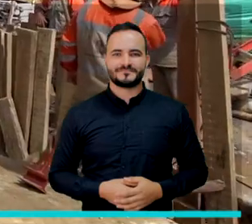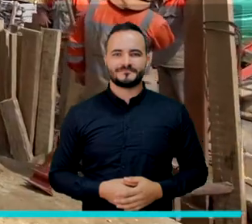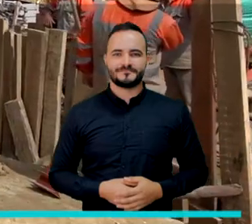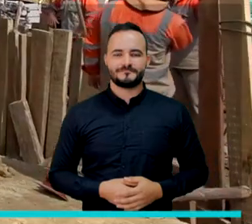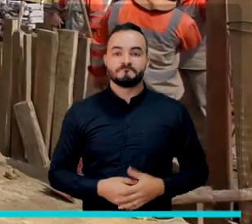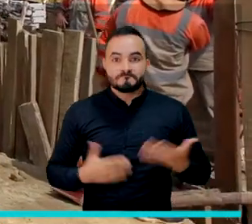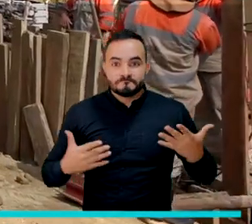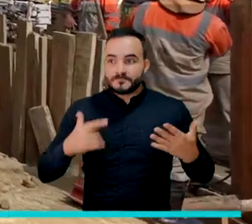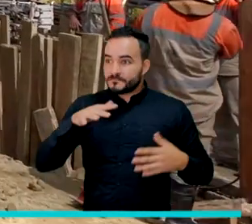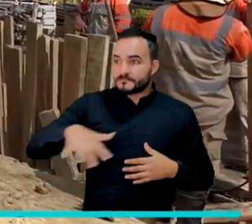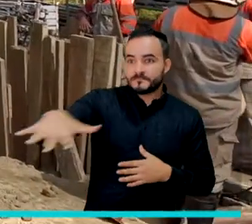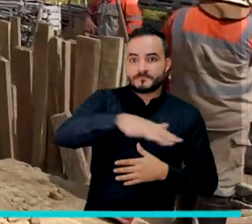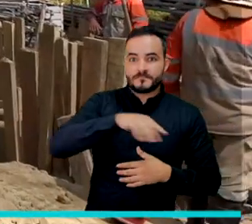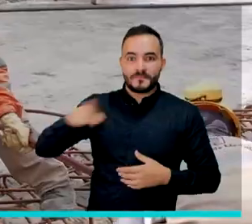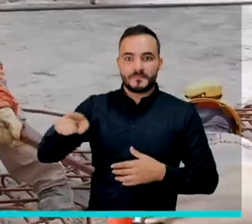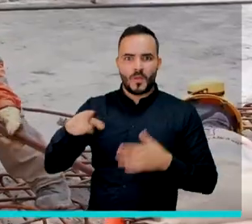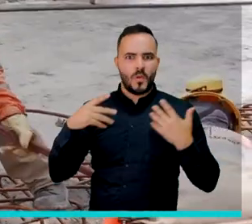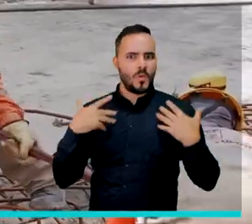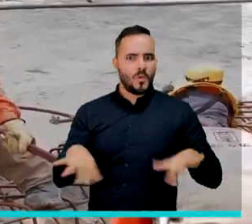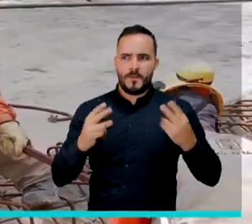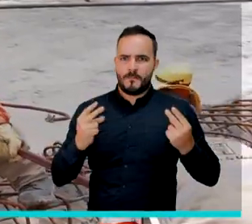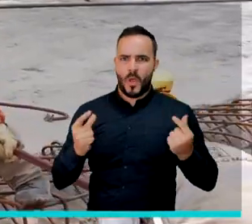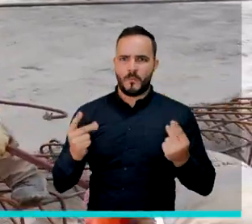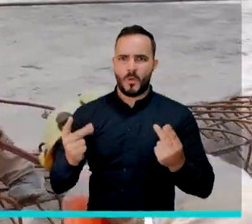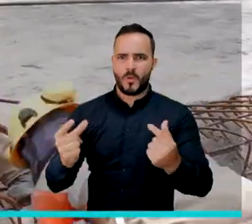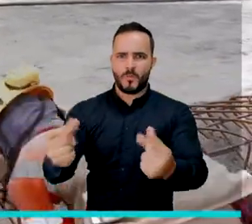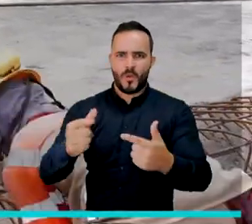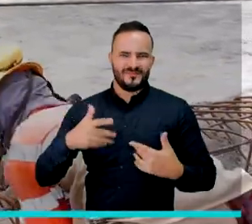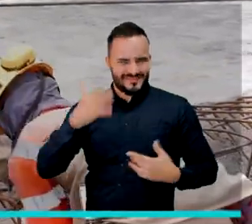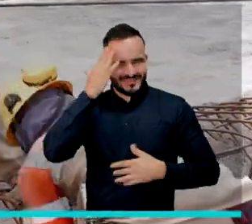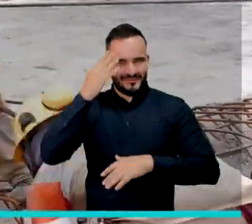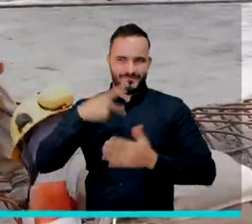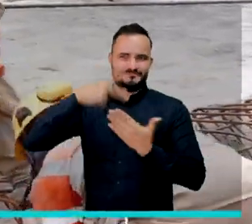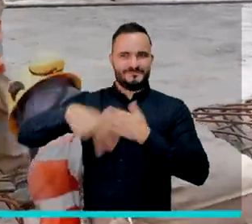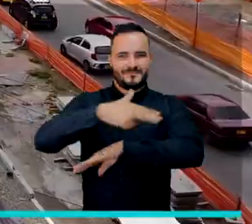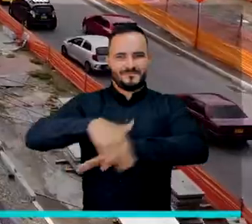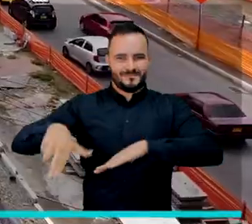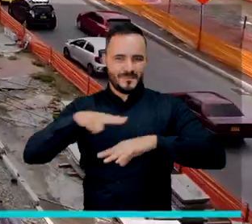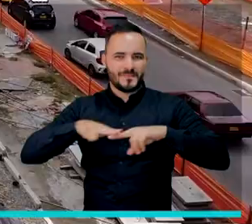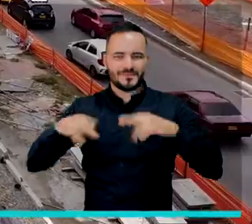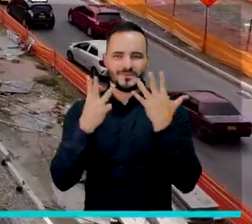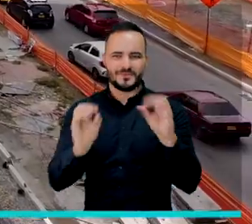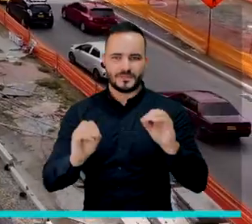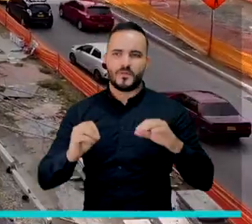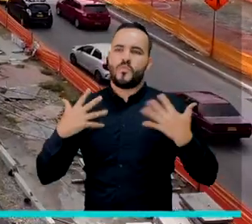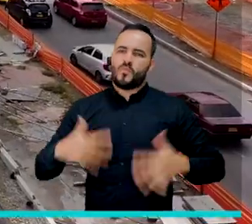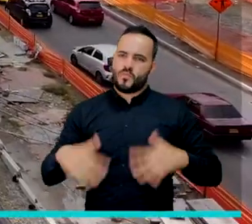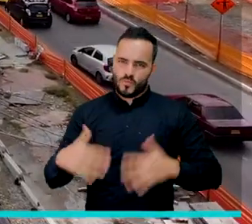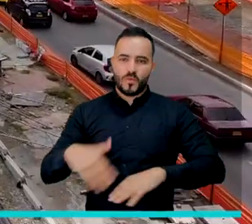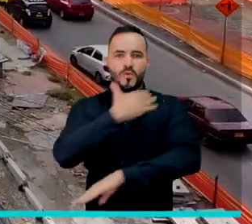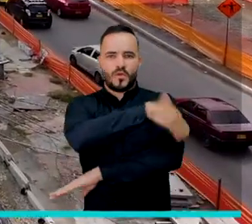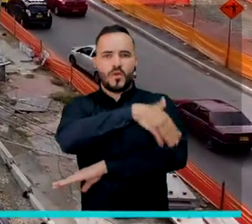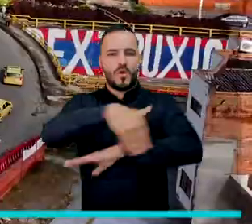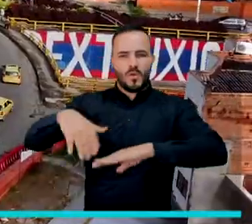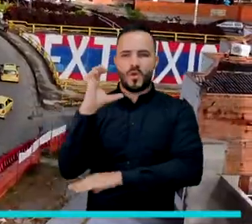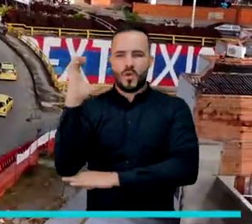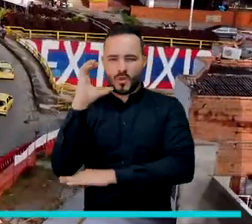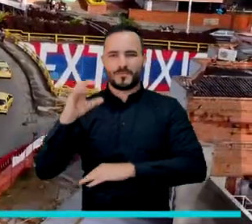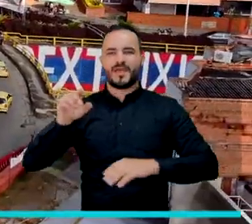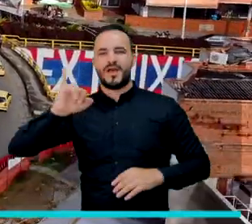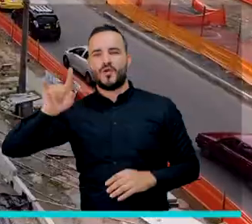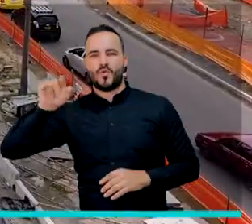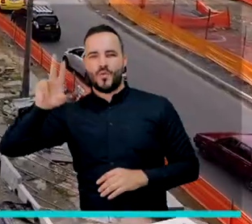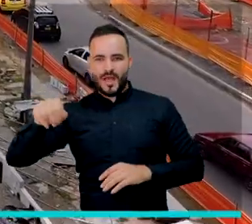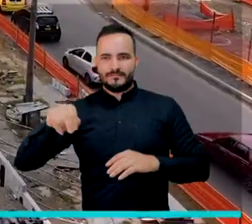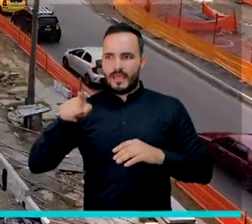A pasos agigantados avanzan las obras que facilitarán la construcción del Metro de la 80. Se trata de los intercambios viales de las calles Colombia y San